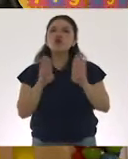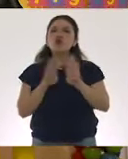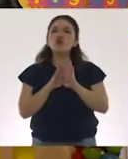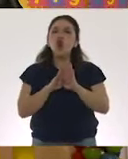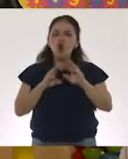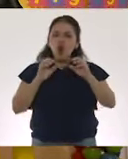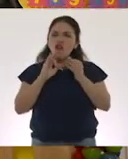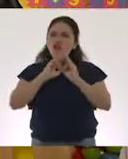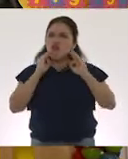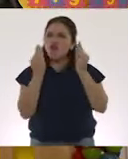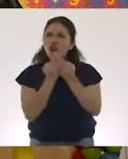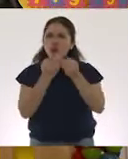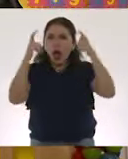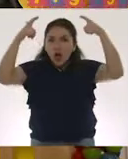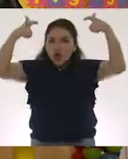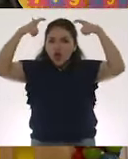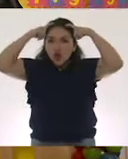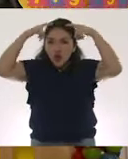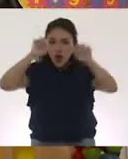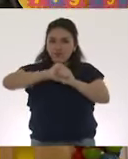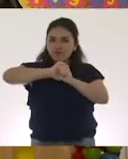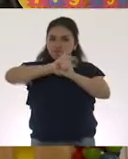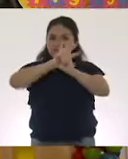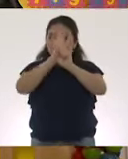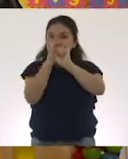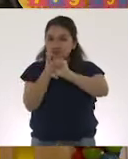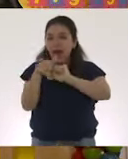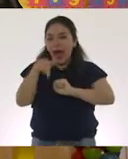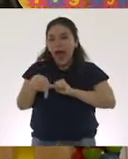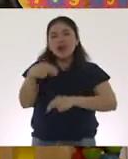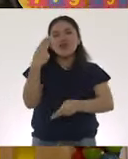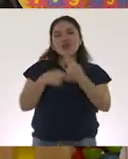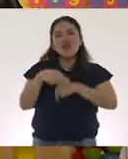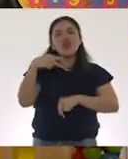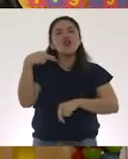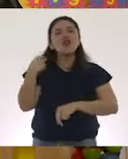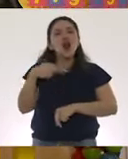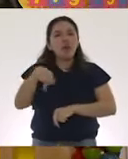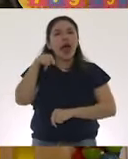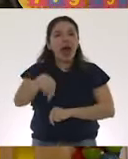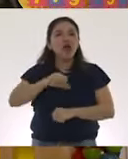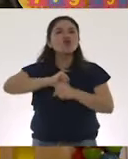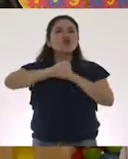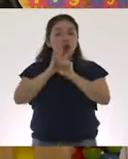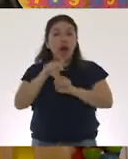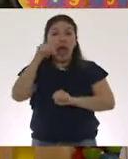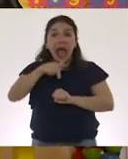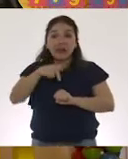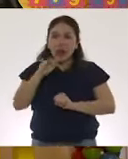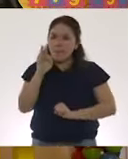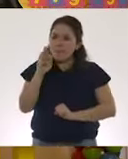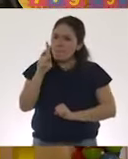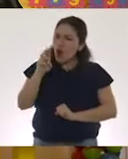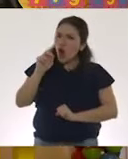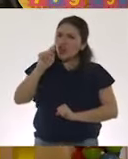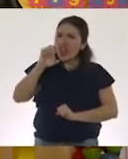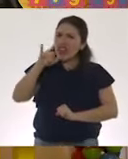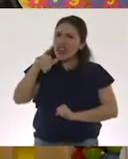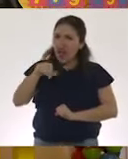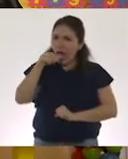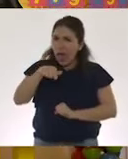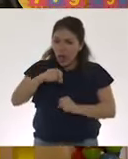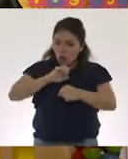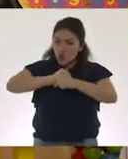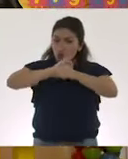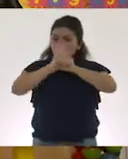corona y, por supuesto, le da el nombre de coronavirus. Esta proteína, en forma de corona, es, precisamente,